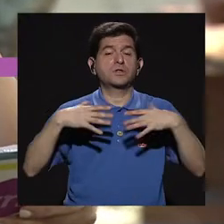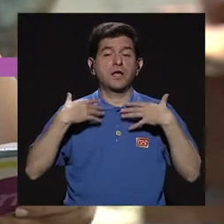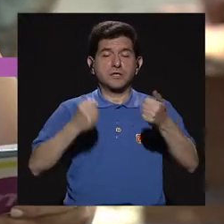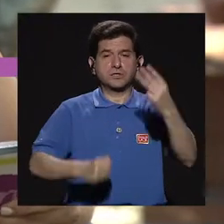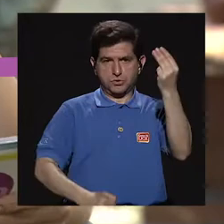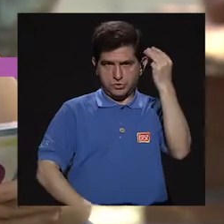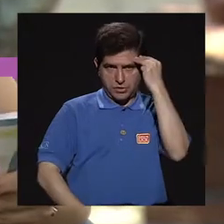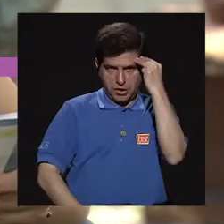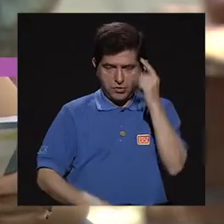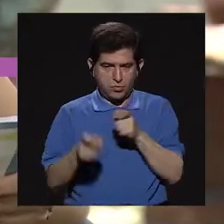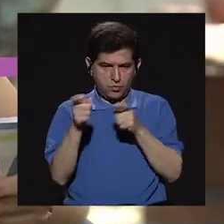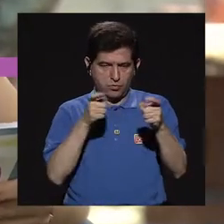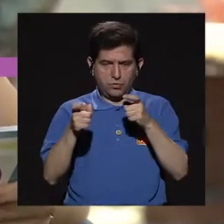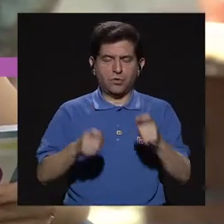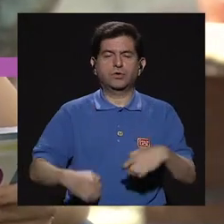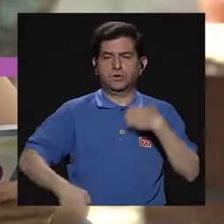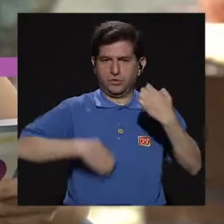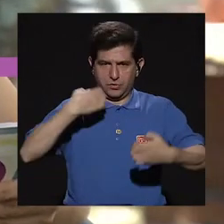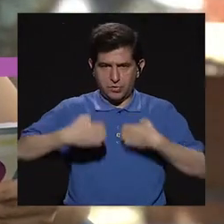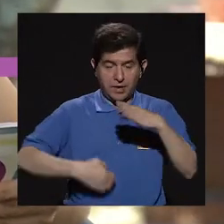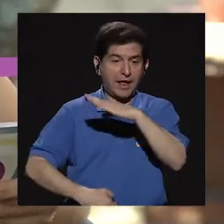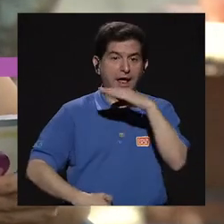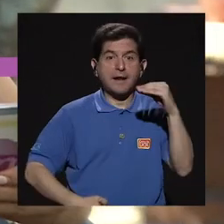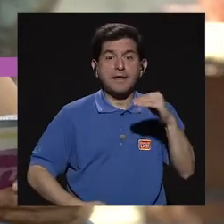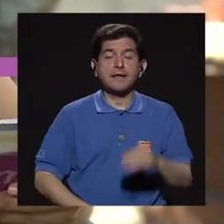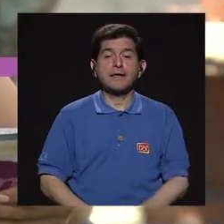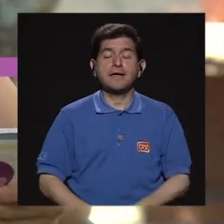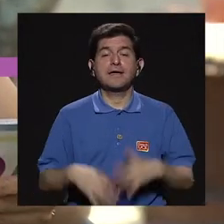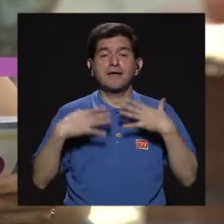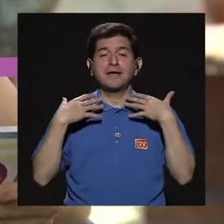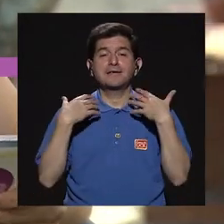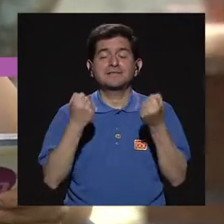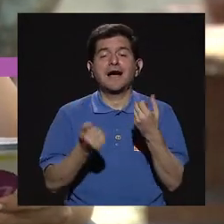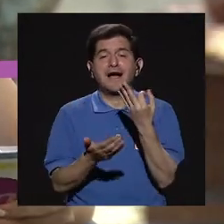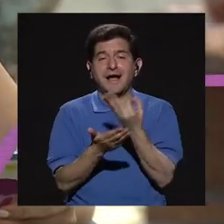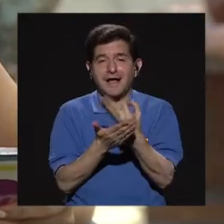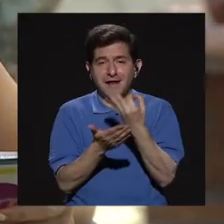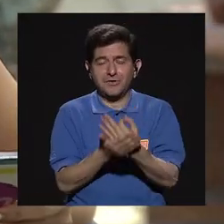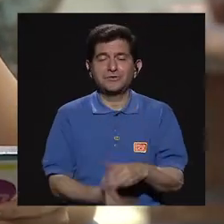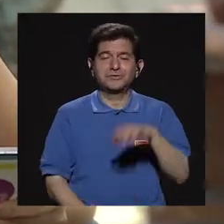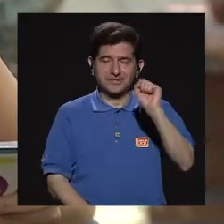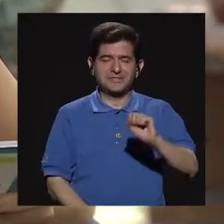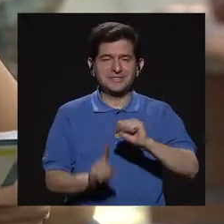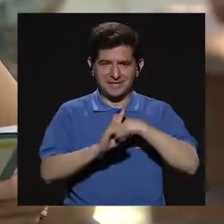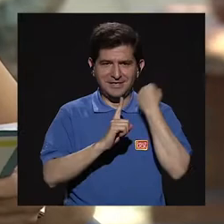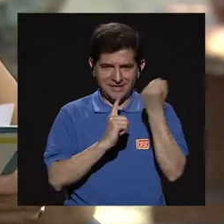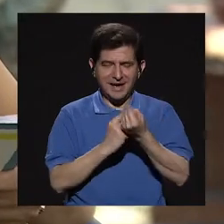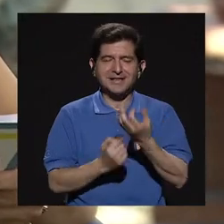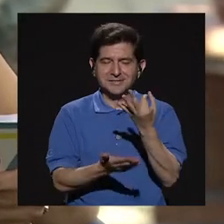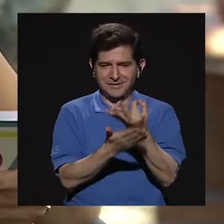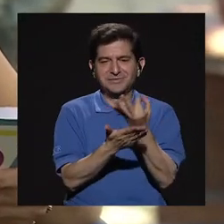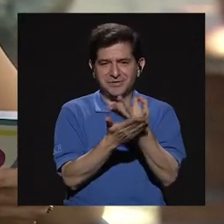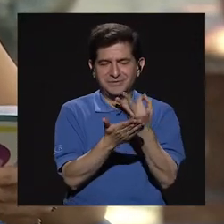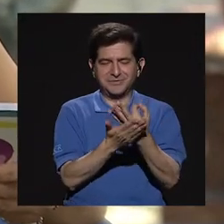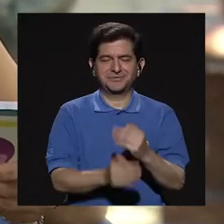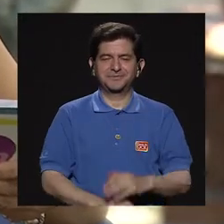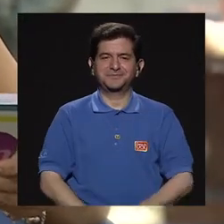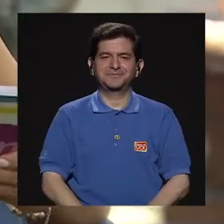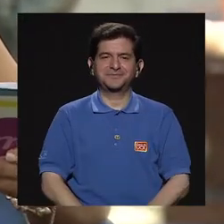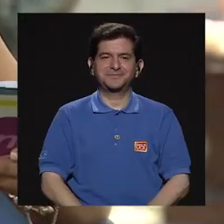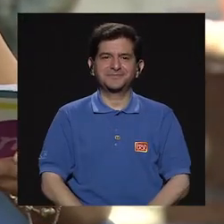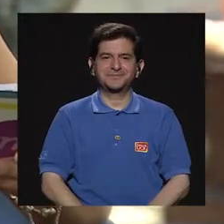la salud mental, el manejo de nuestras emociones y por qué no nuestra salud financiera, nuestro estado financiero.